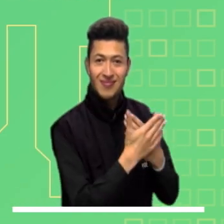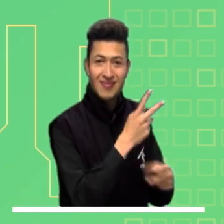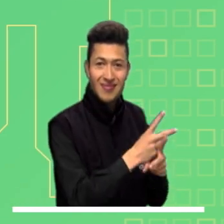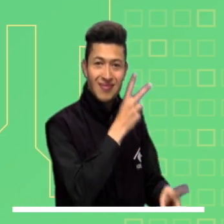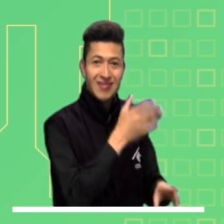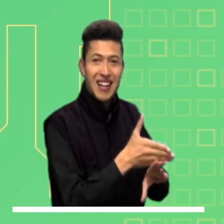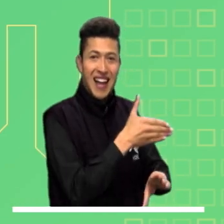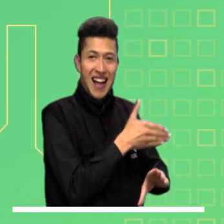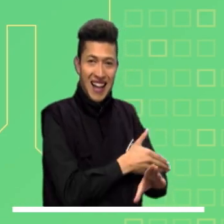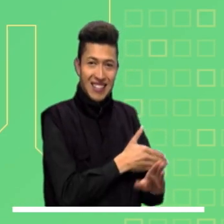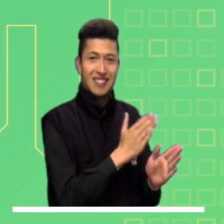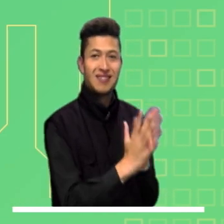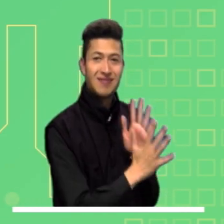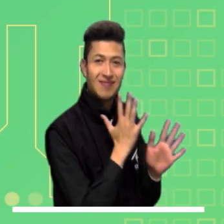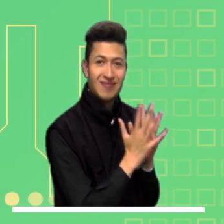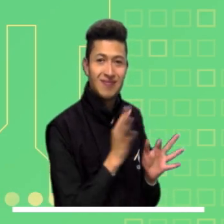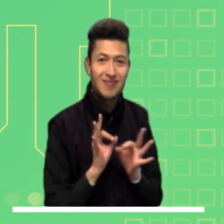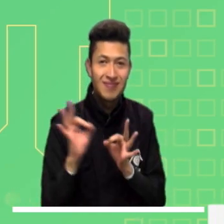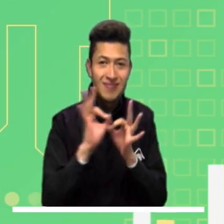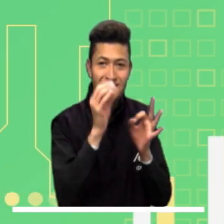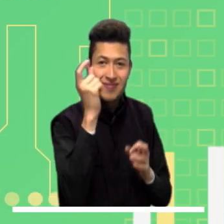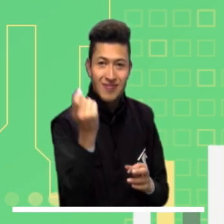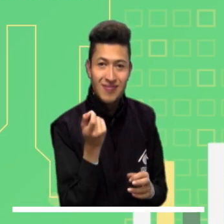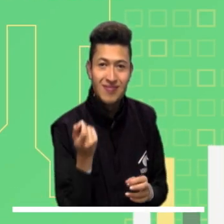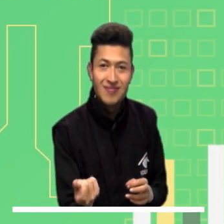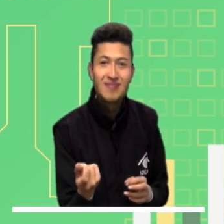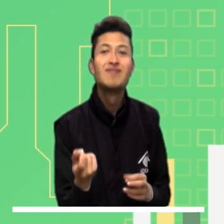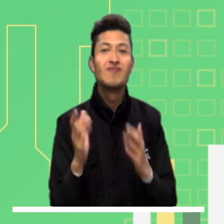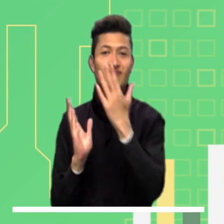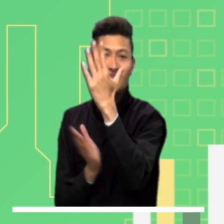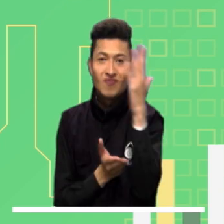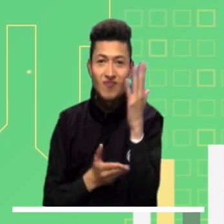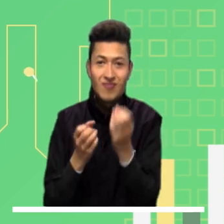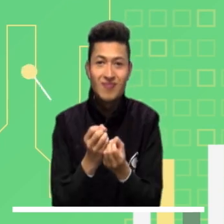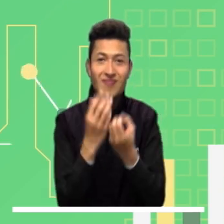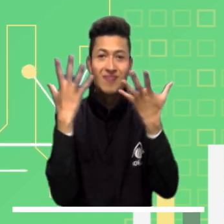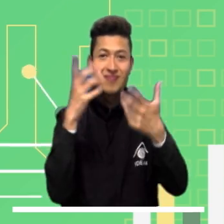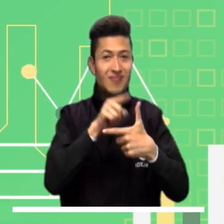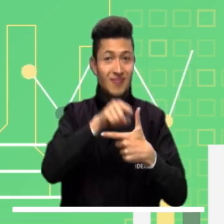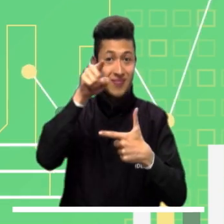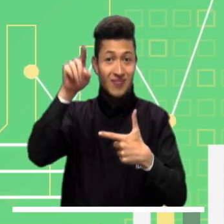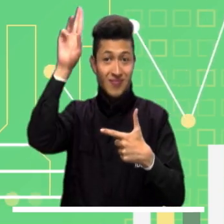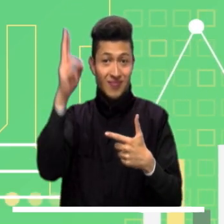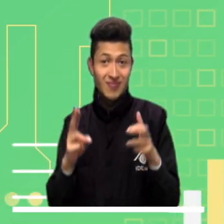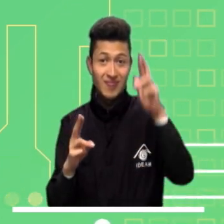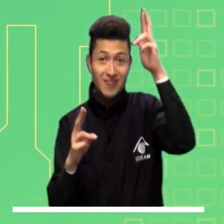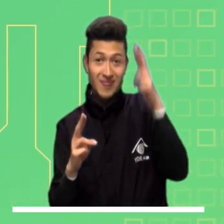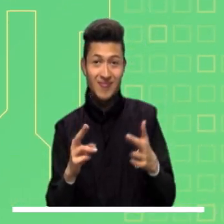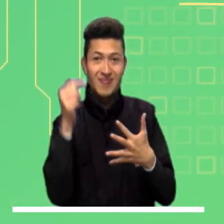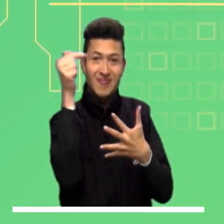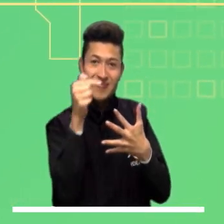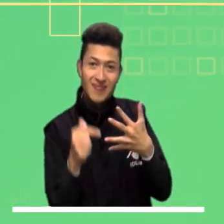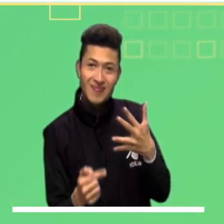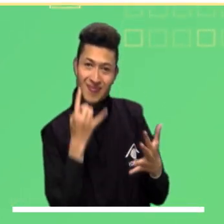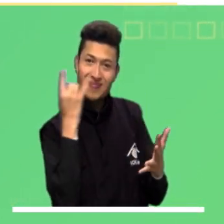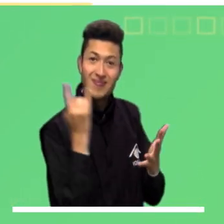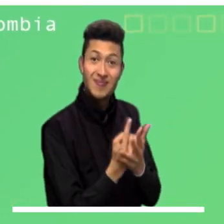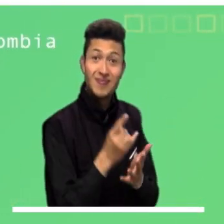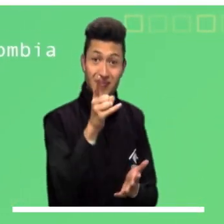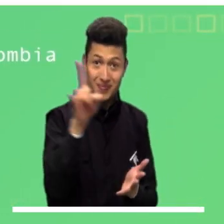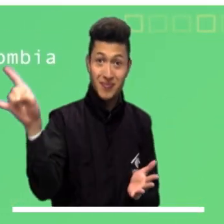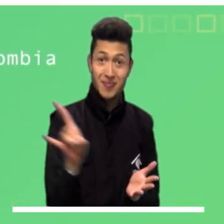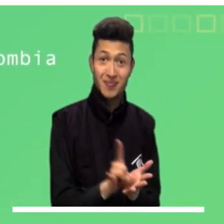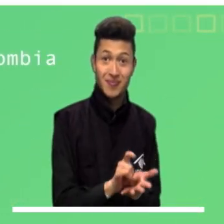las imágenes satelitales y conozca las principales alertas tempranas. Información detallada a nivel municipal, cifras de